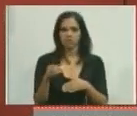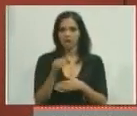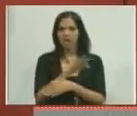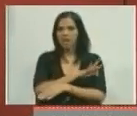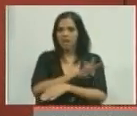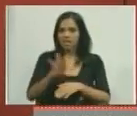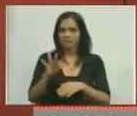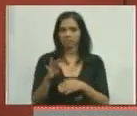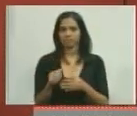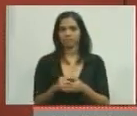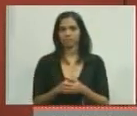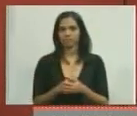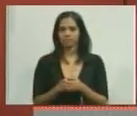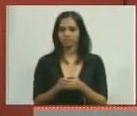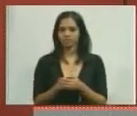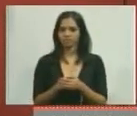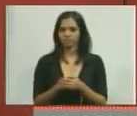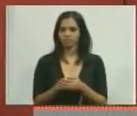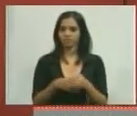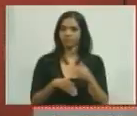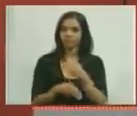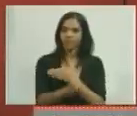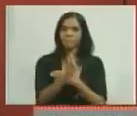La derecha traspasa barreras.